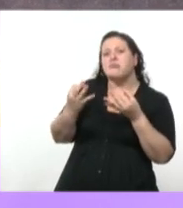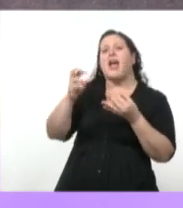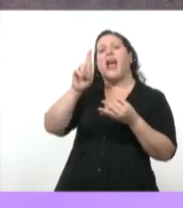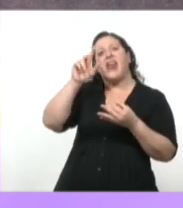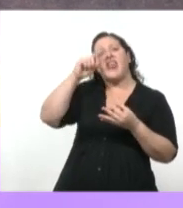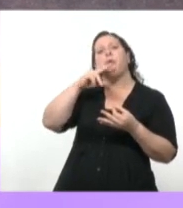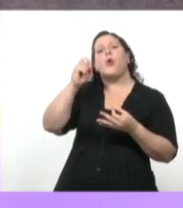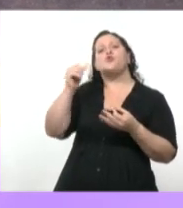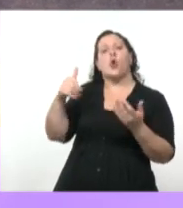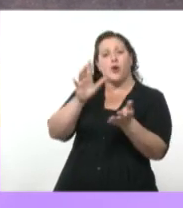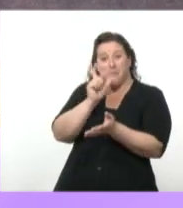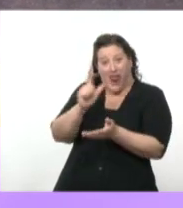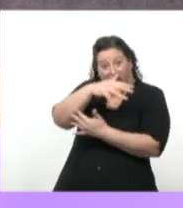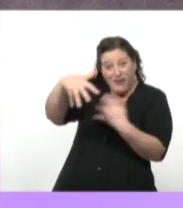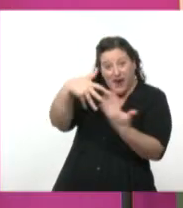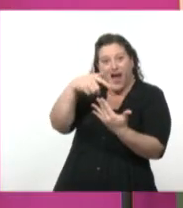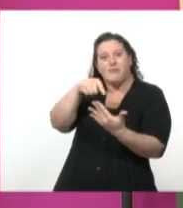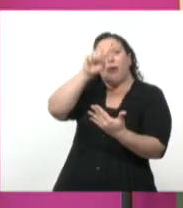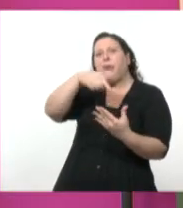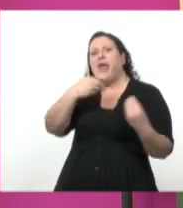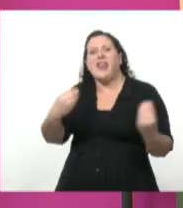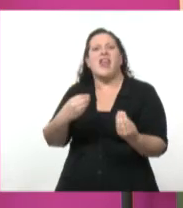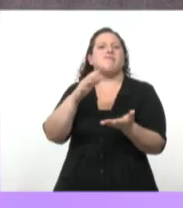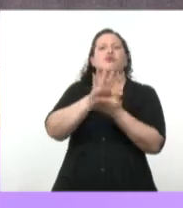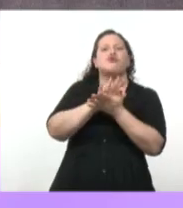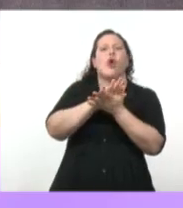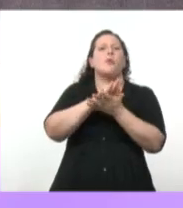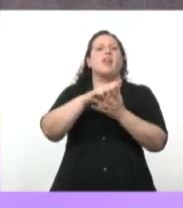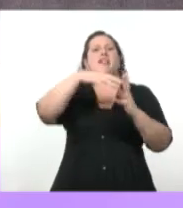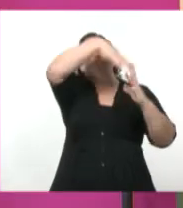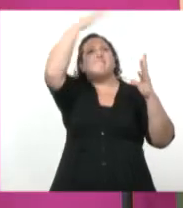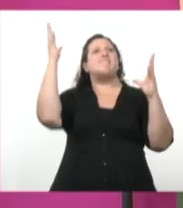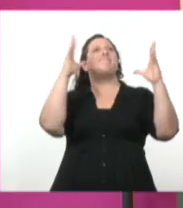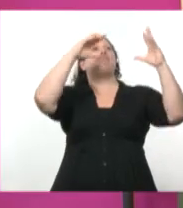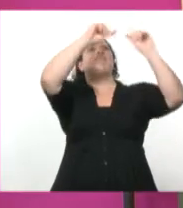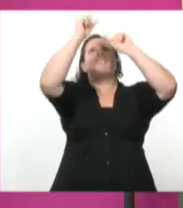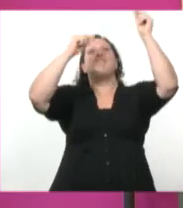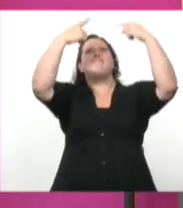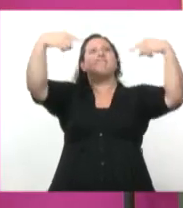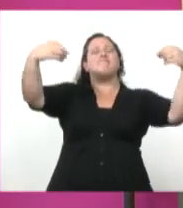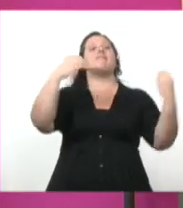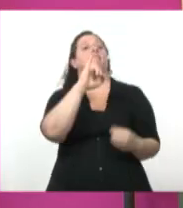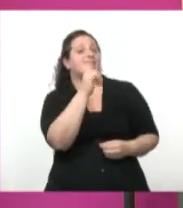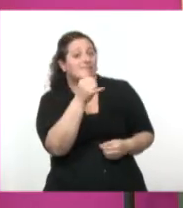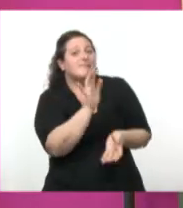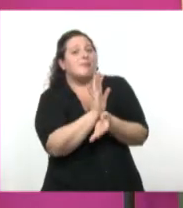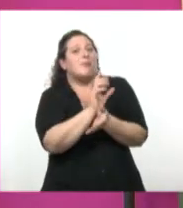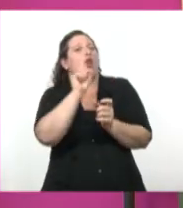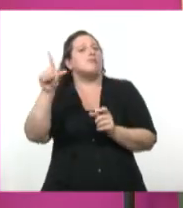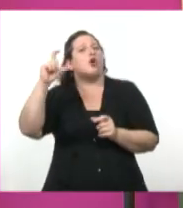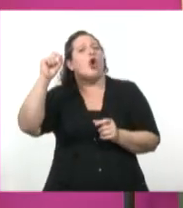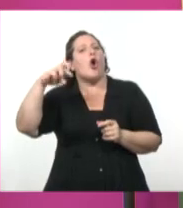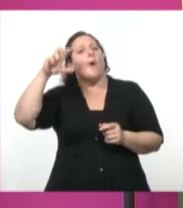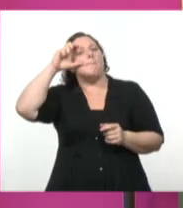refiere, o sea... La Revolución Copernicana, ¿no? Tal Se empieza a pensar en referencia a eso, una transformación total de